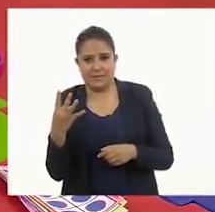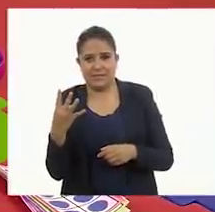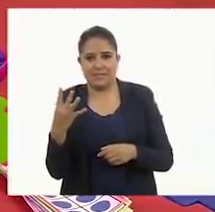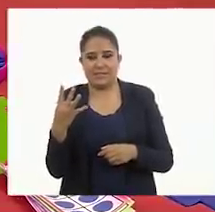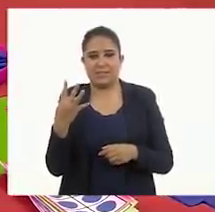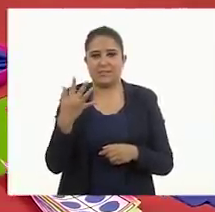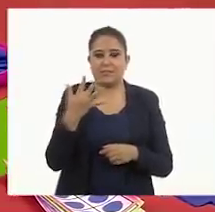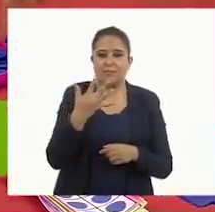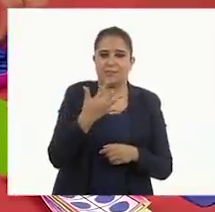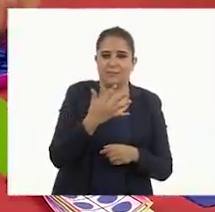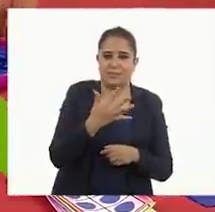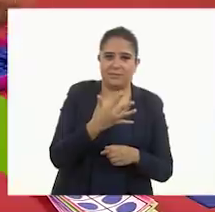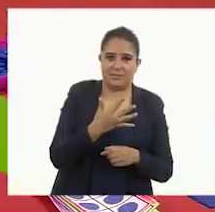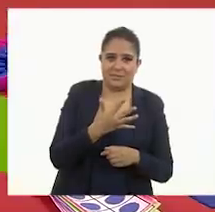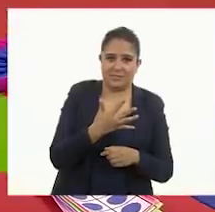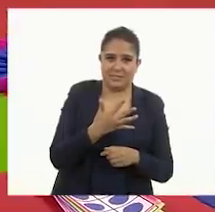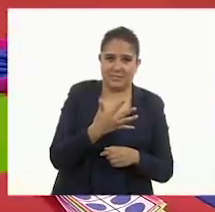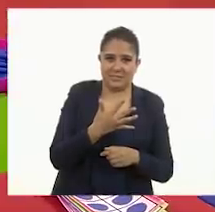cuatro,